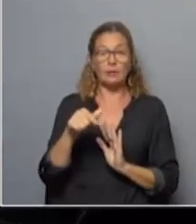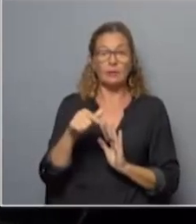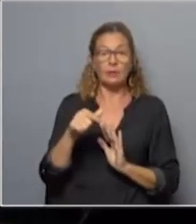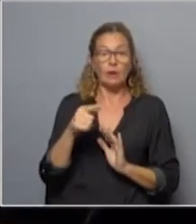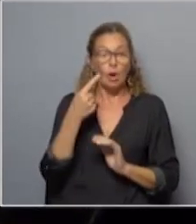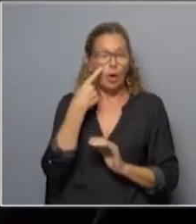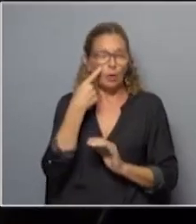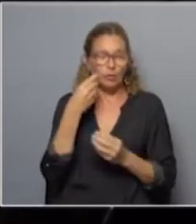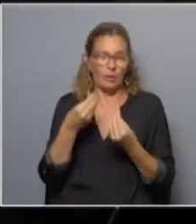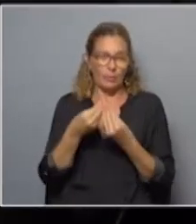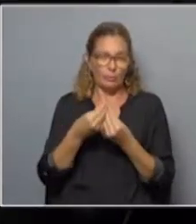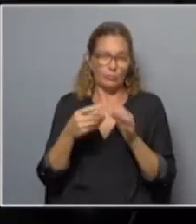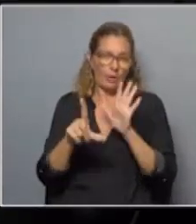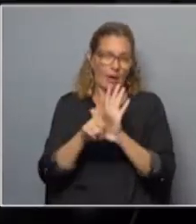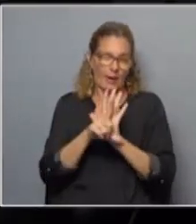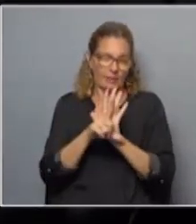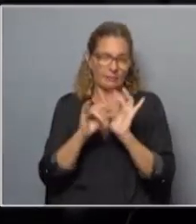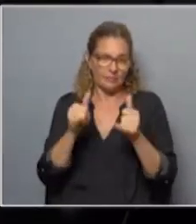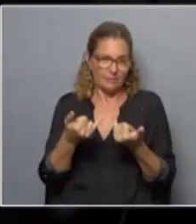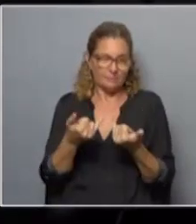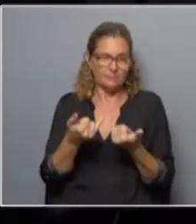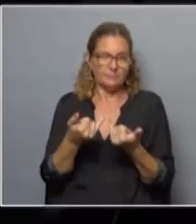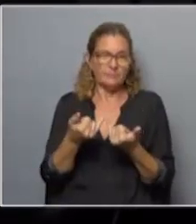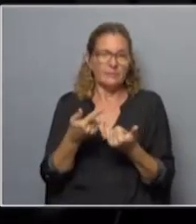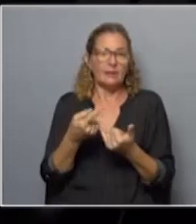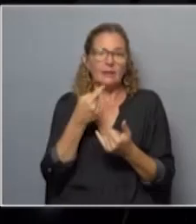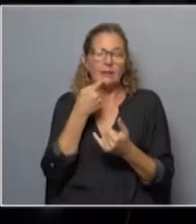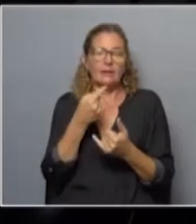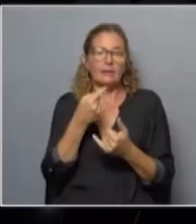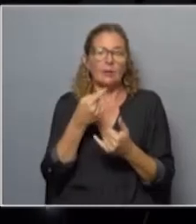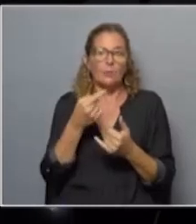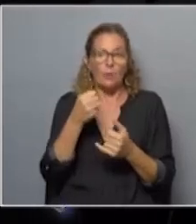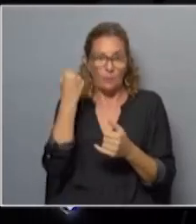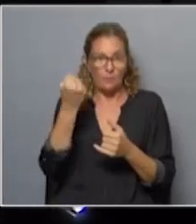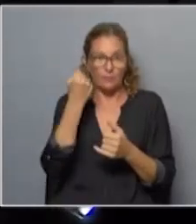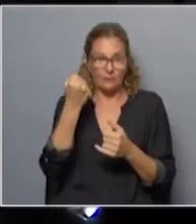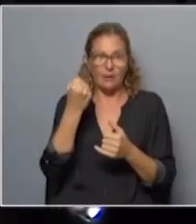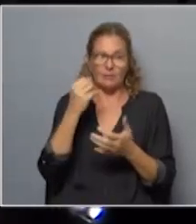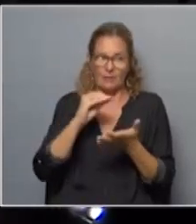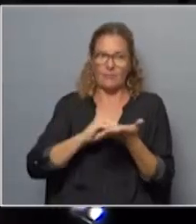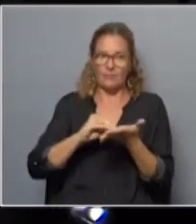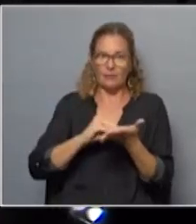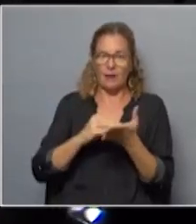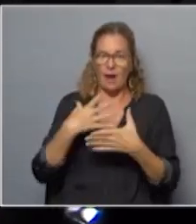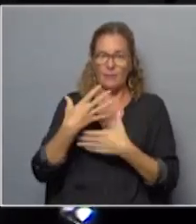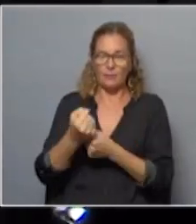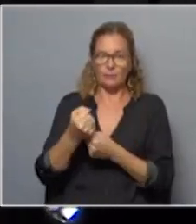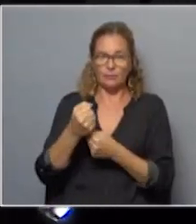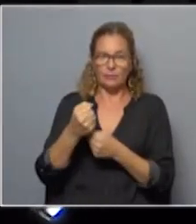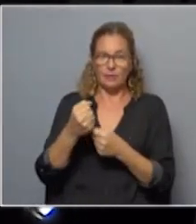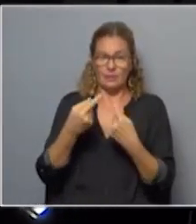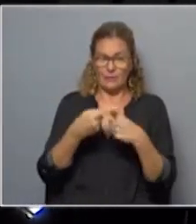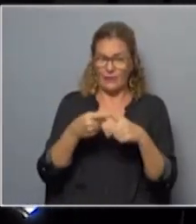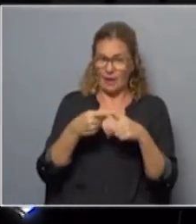archiconocida ley de urgente consideración que se suele marcar como la columna vertebral de su administración. Sí, en esta extensa y